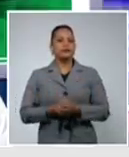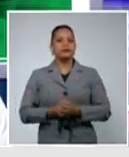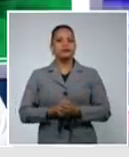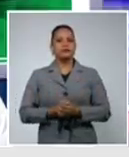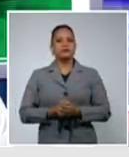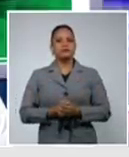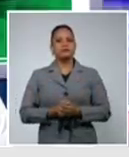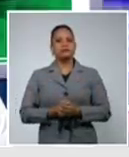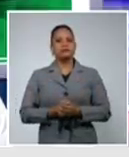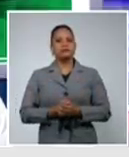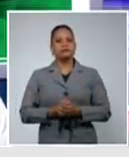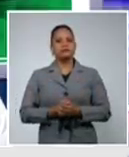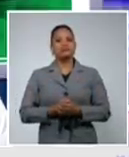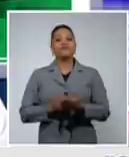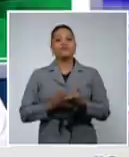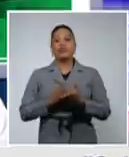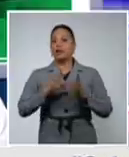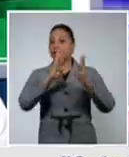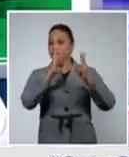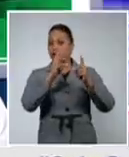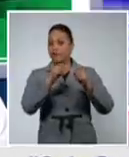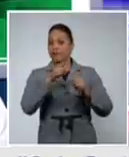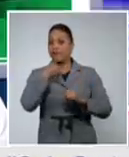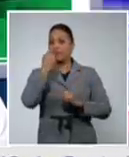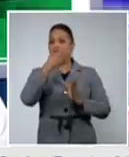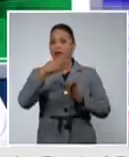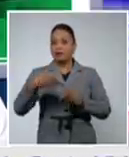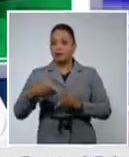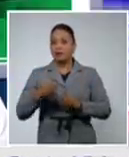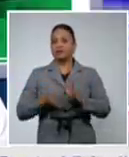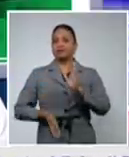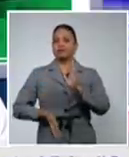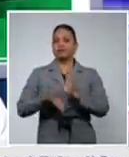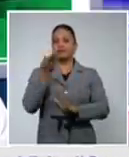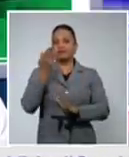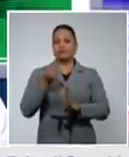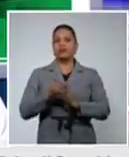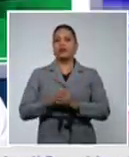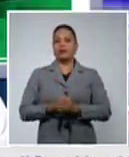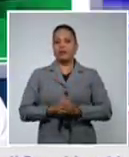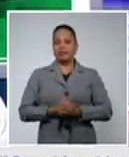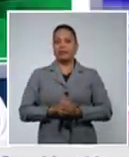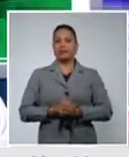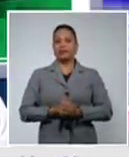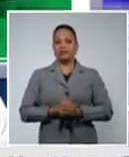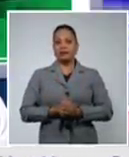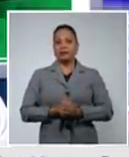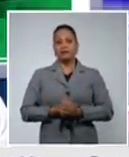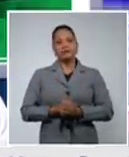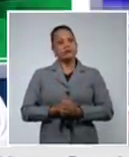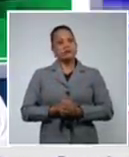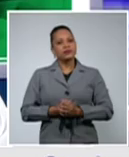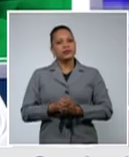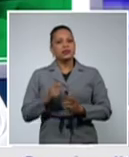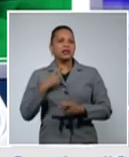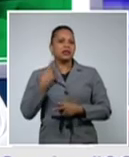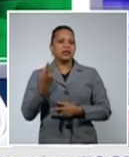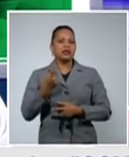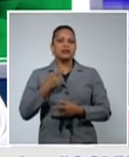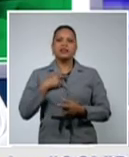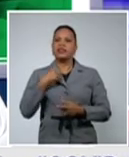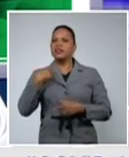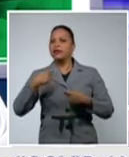manteniéndose una cifra de fallecidos, que hace que nos sigamos esforzando para